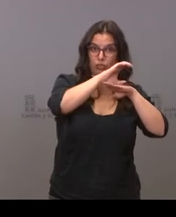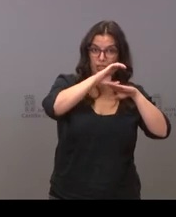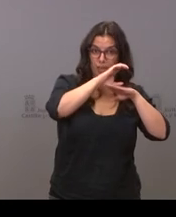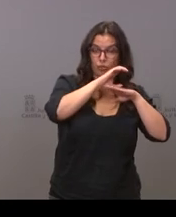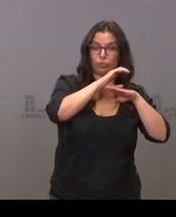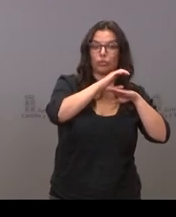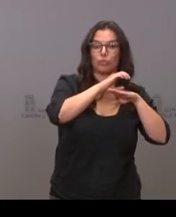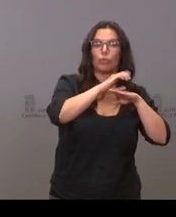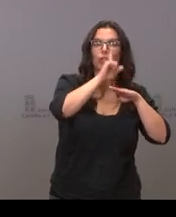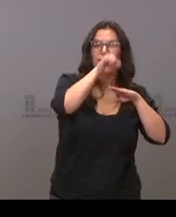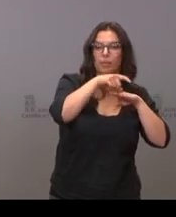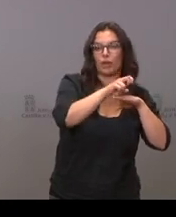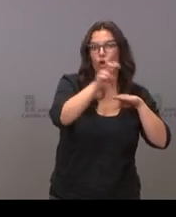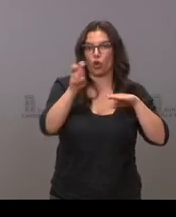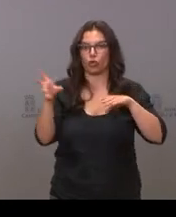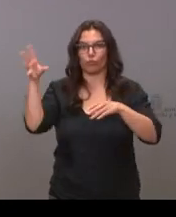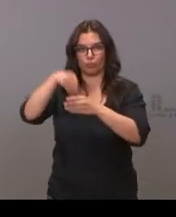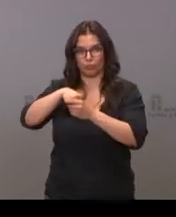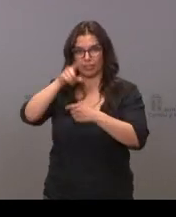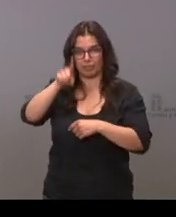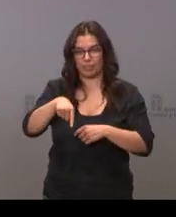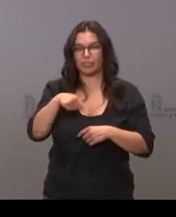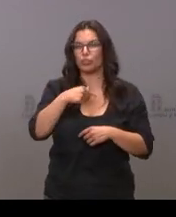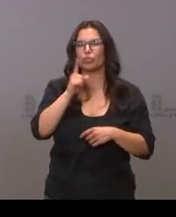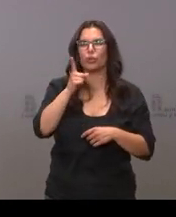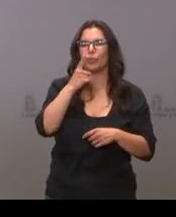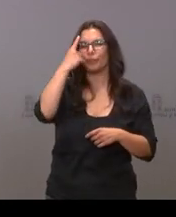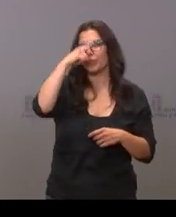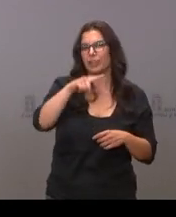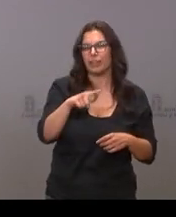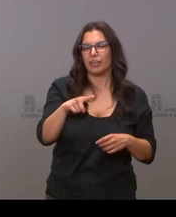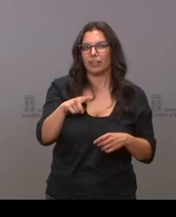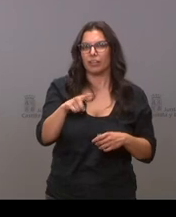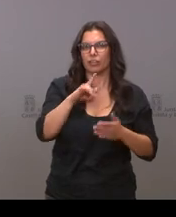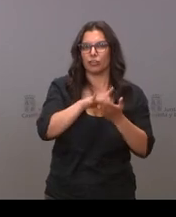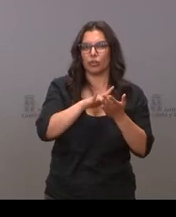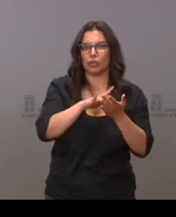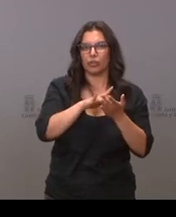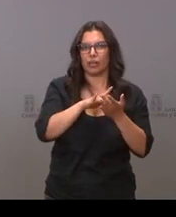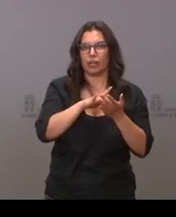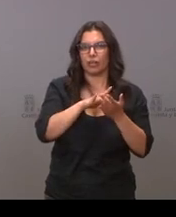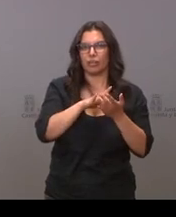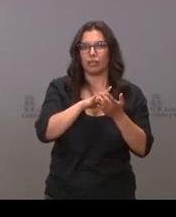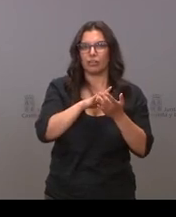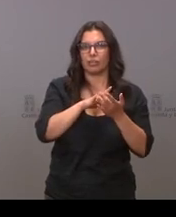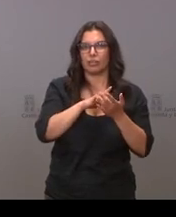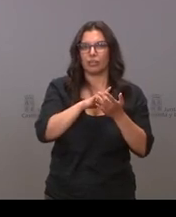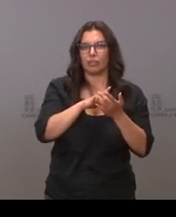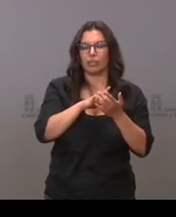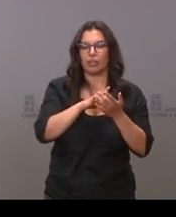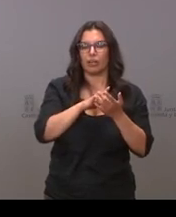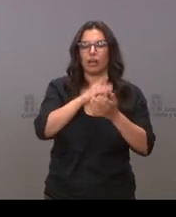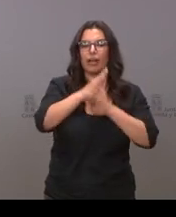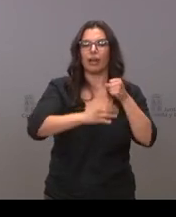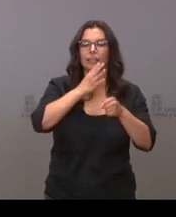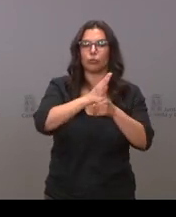los consejeros y no he entendido mal simplemente saber si era dos mandatos si es un número determinado de años el que